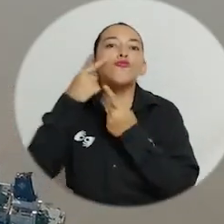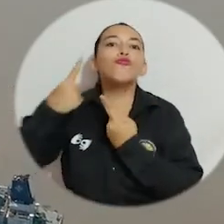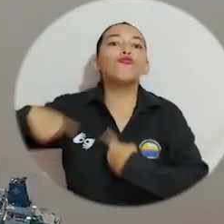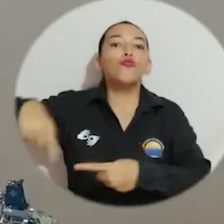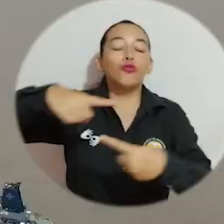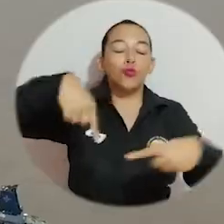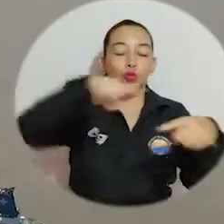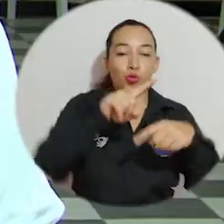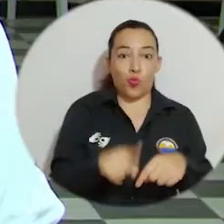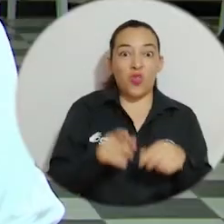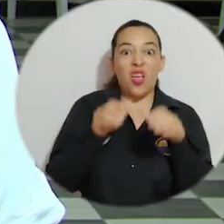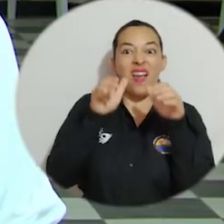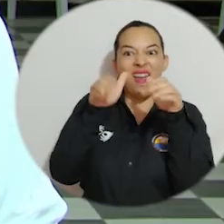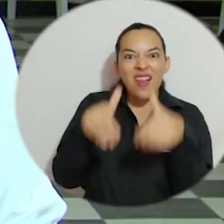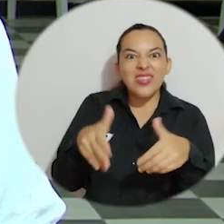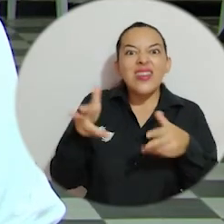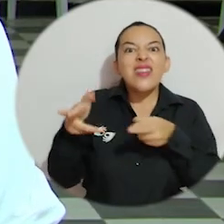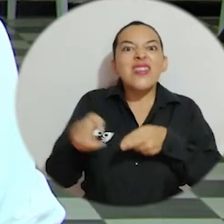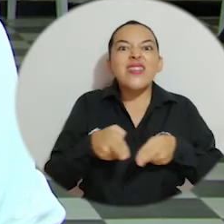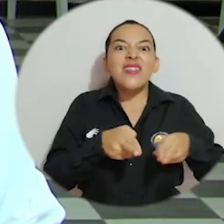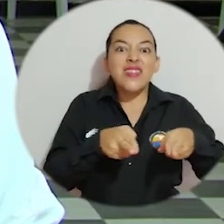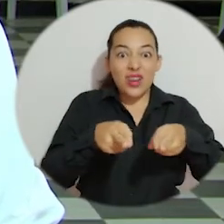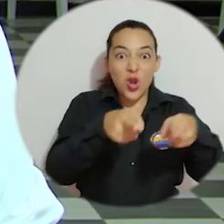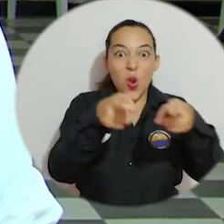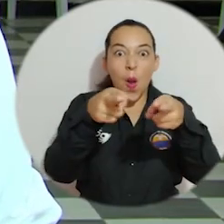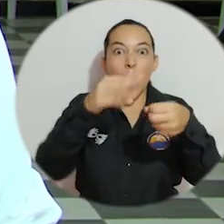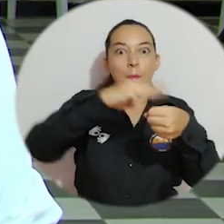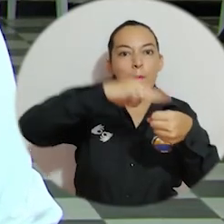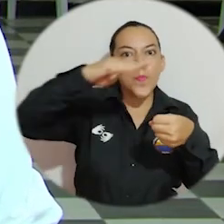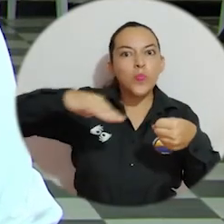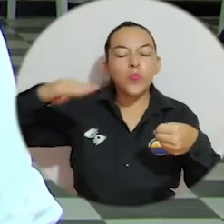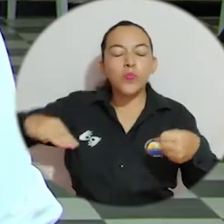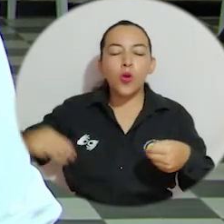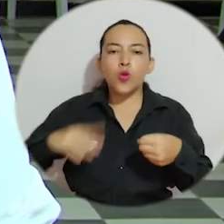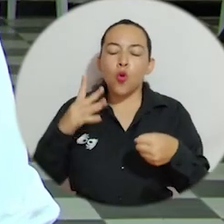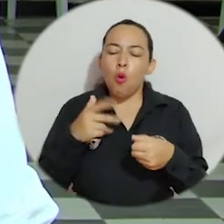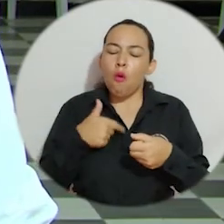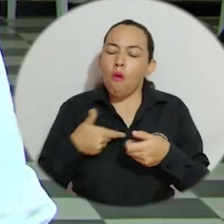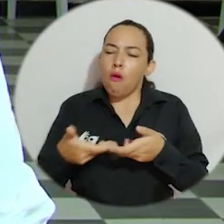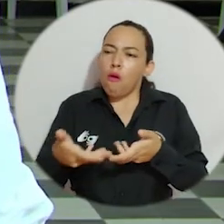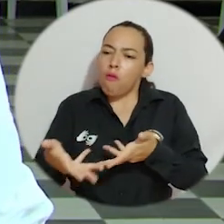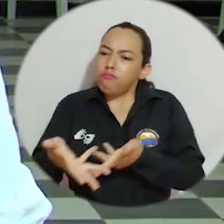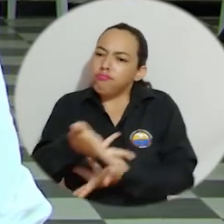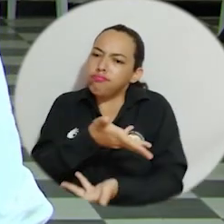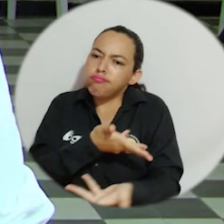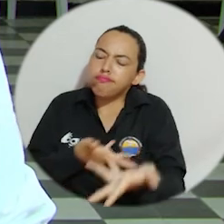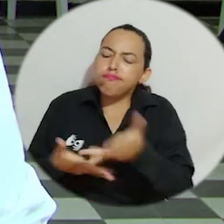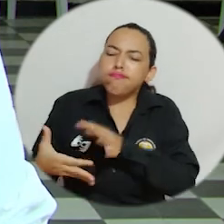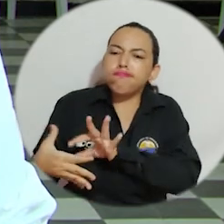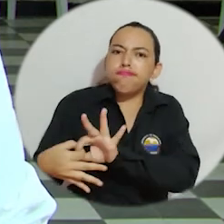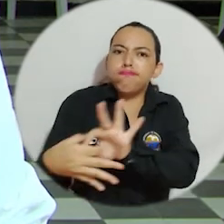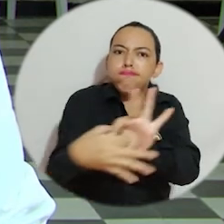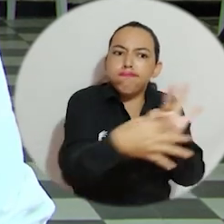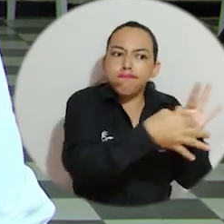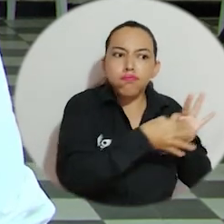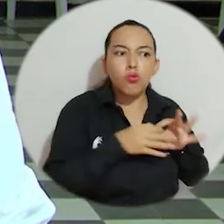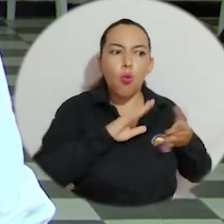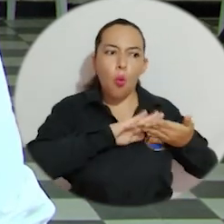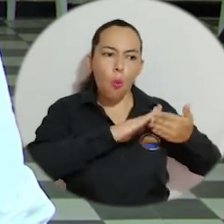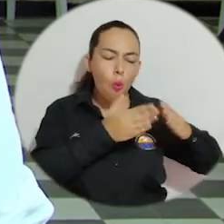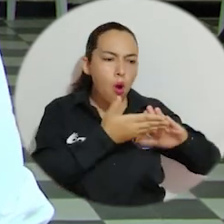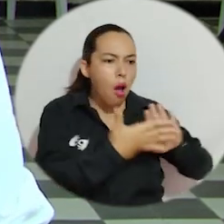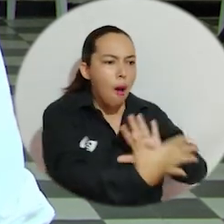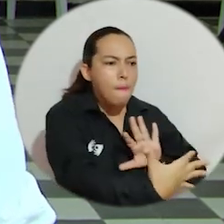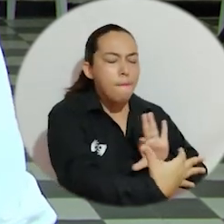potenciar el ecoturismo. La Cátedra Río Magdalena es un espacio y una sesión que permite conectarnos con